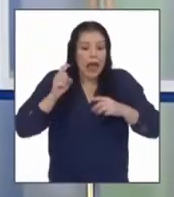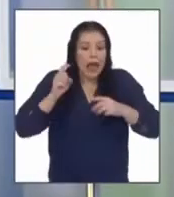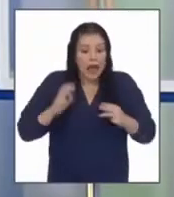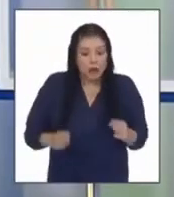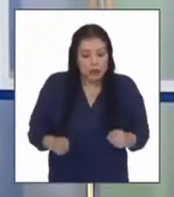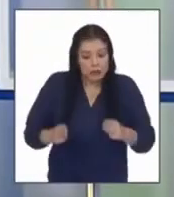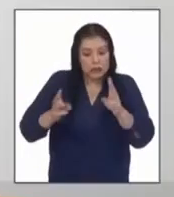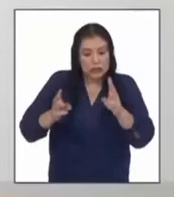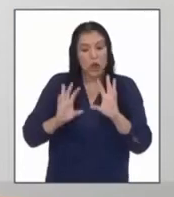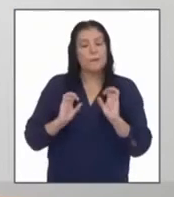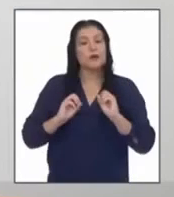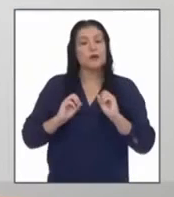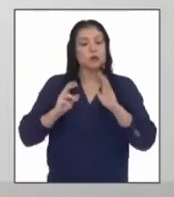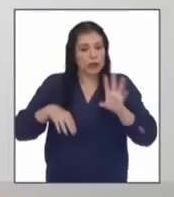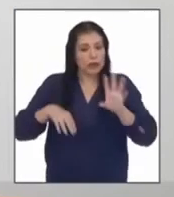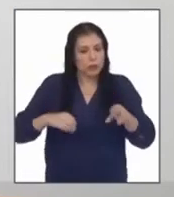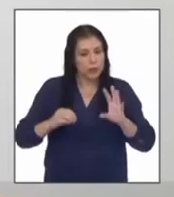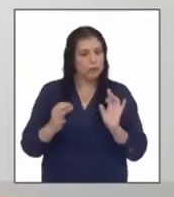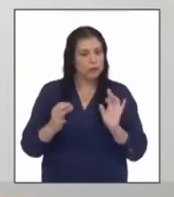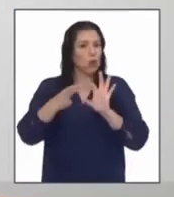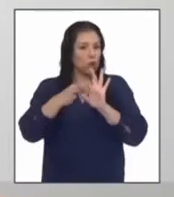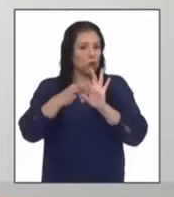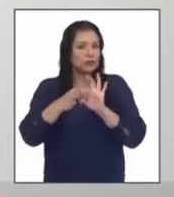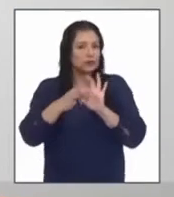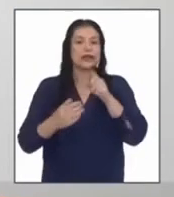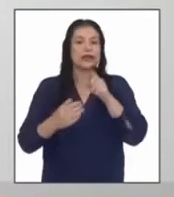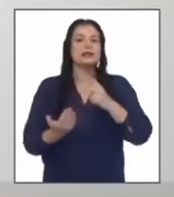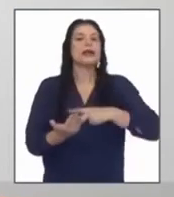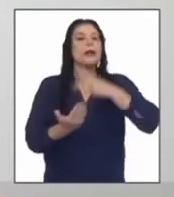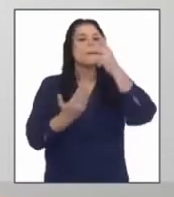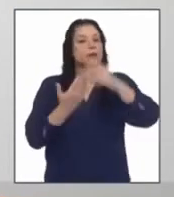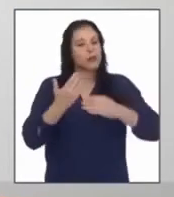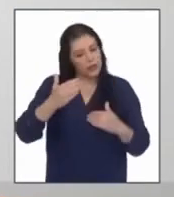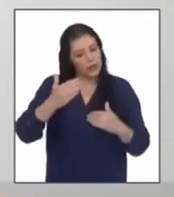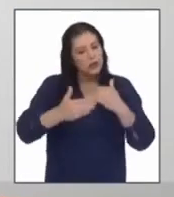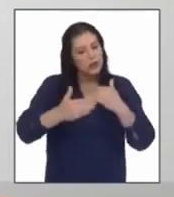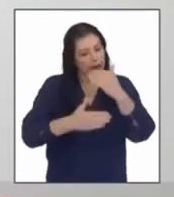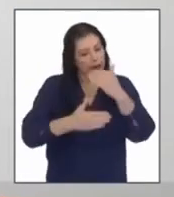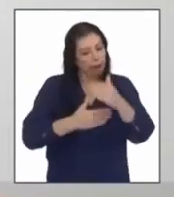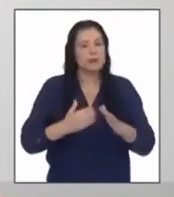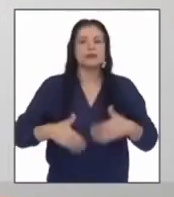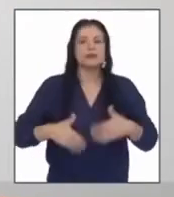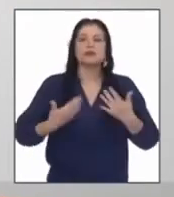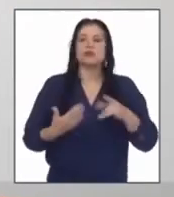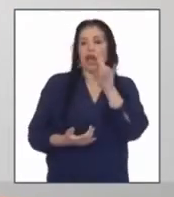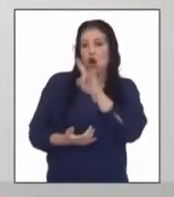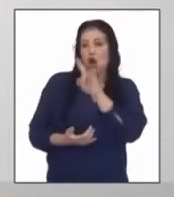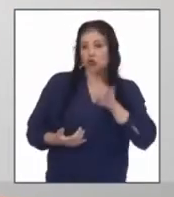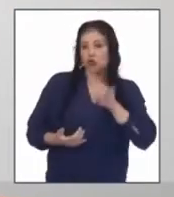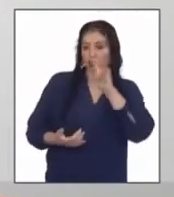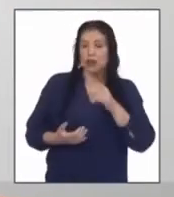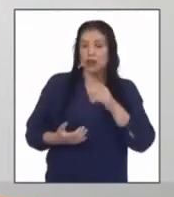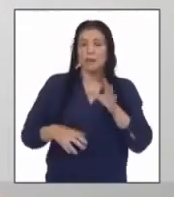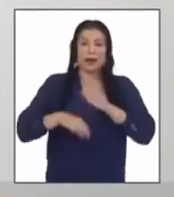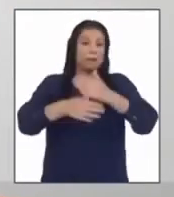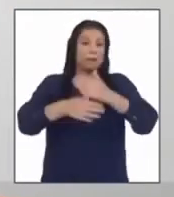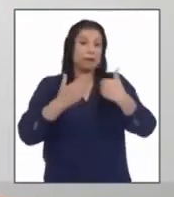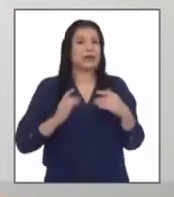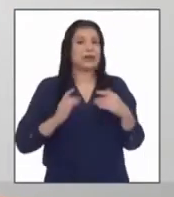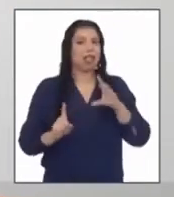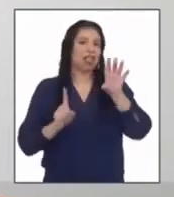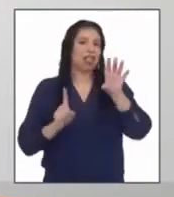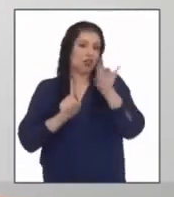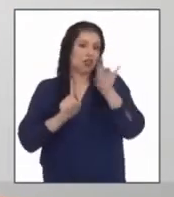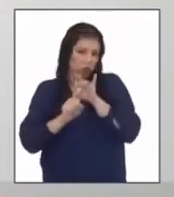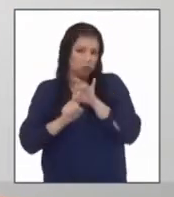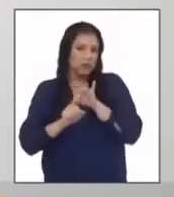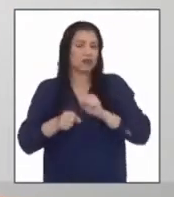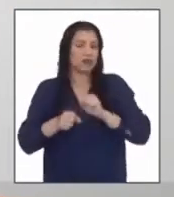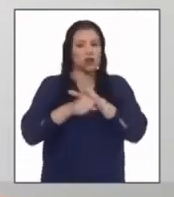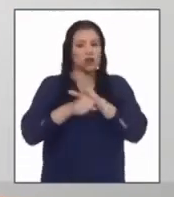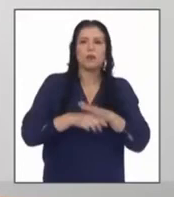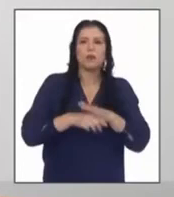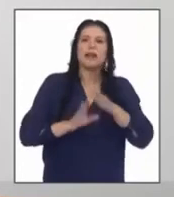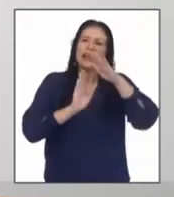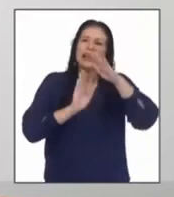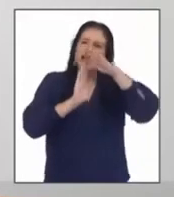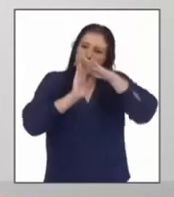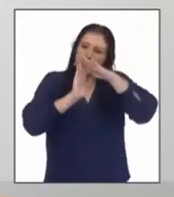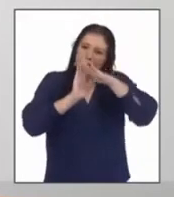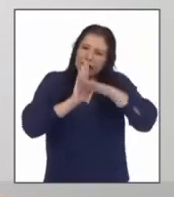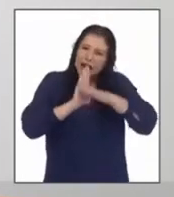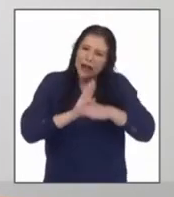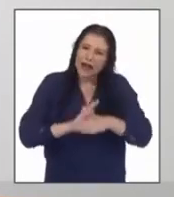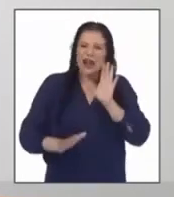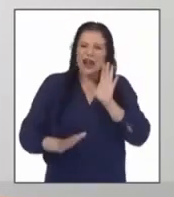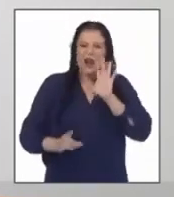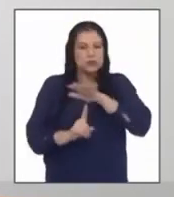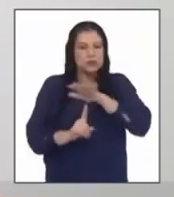oportunidad de integrarse este proyecto en progreso servirá para prevenir el contagio y reducir el nivel de